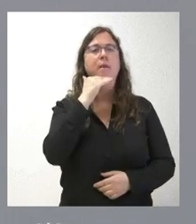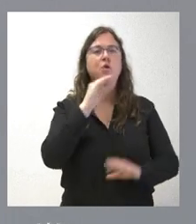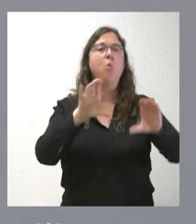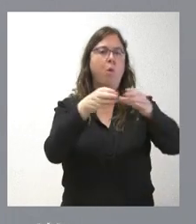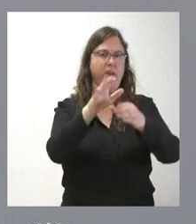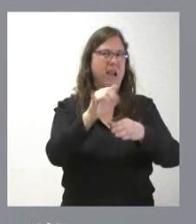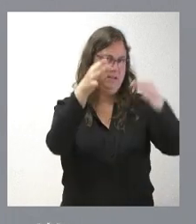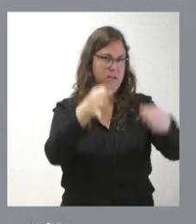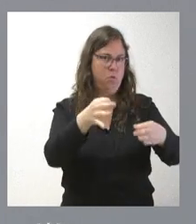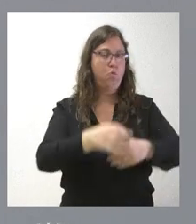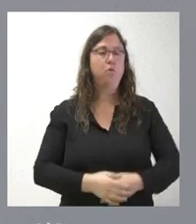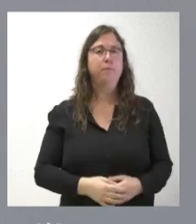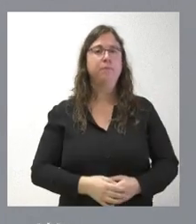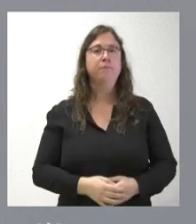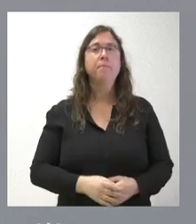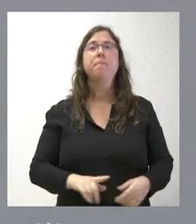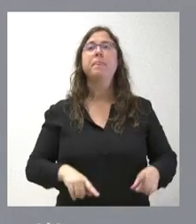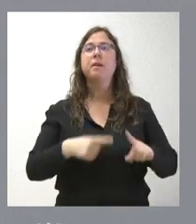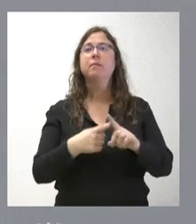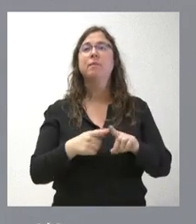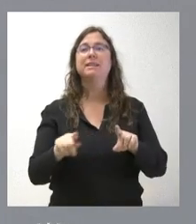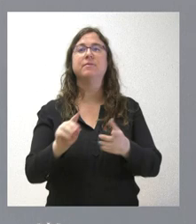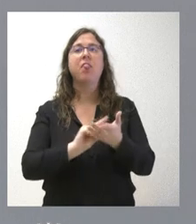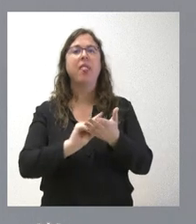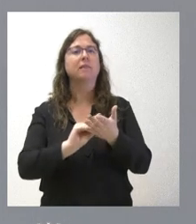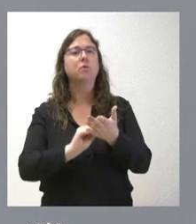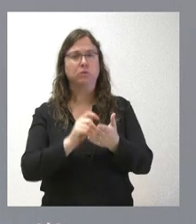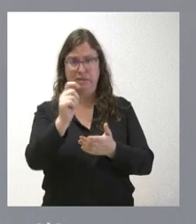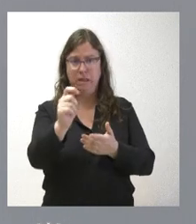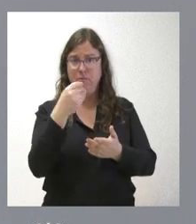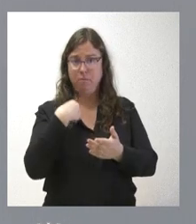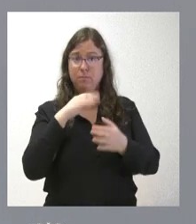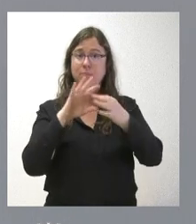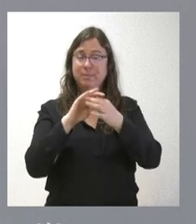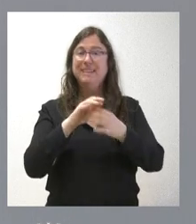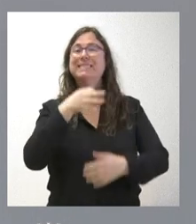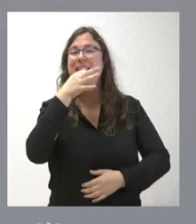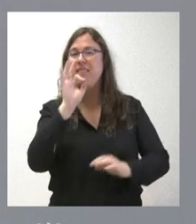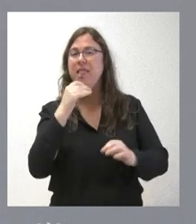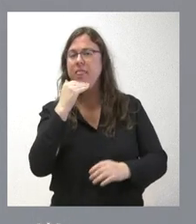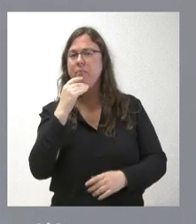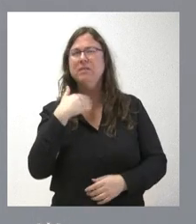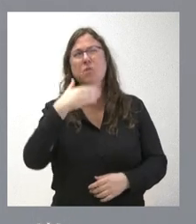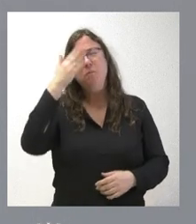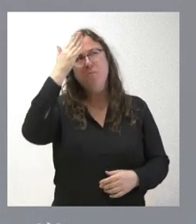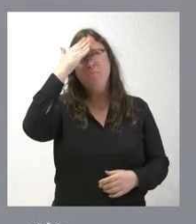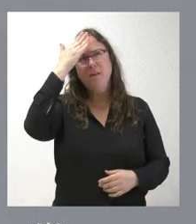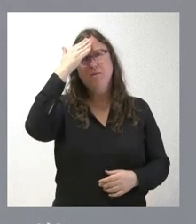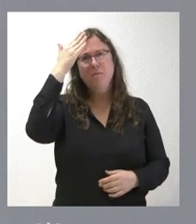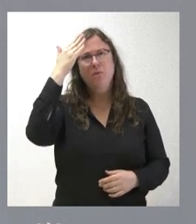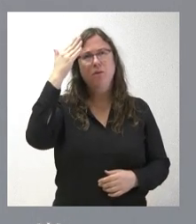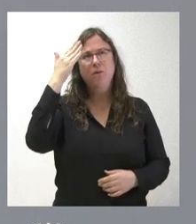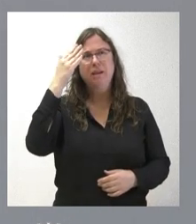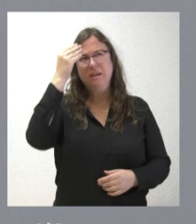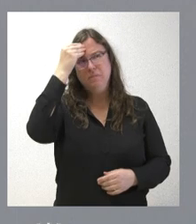aportaremos. Igual forma le daremos los datos que corresponden a Zamora de tardes. Creo recordar de memoria que no era de las